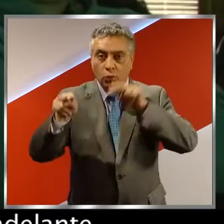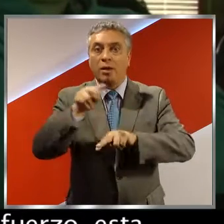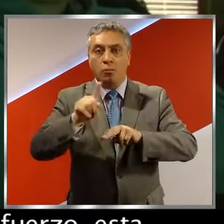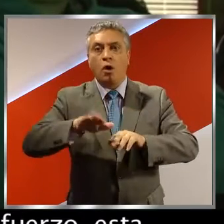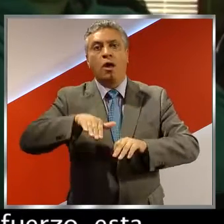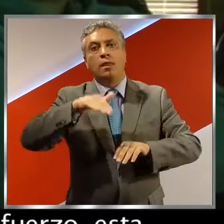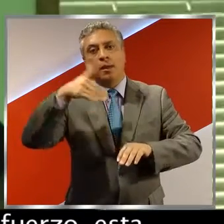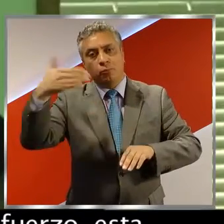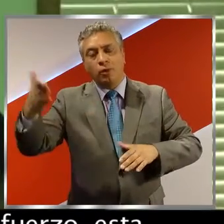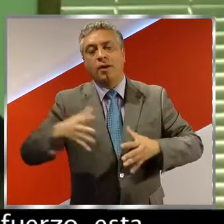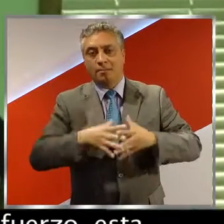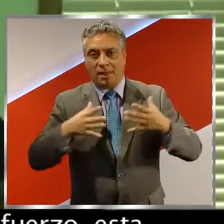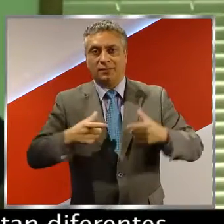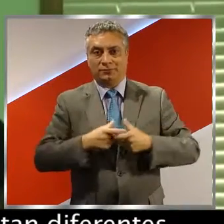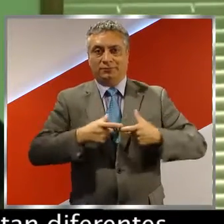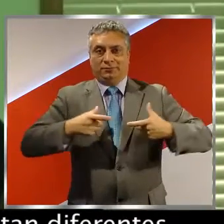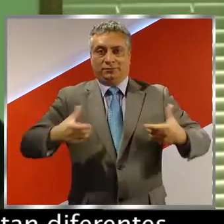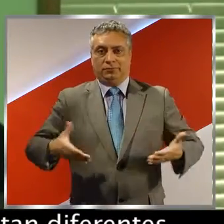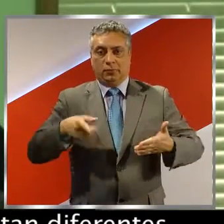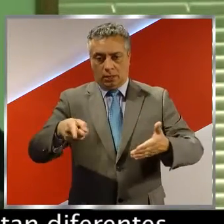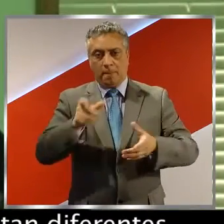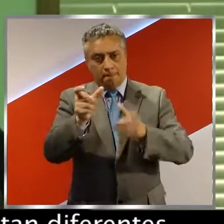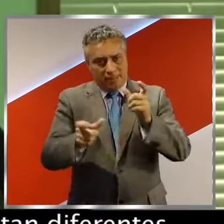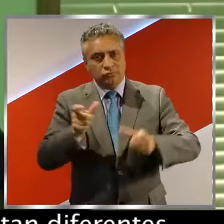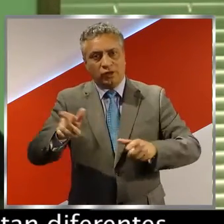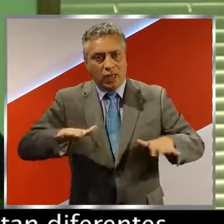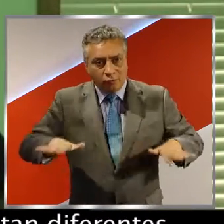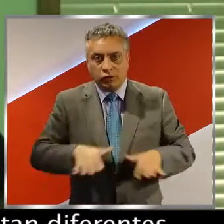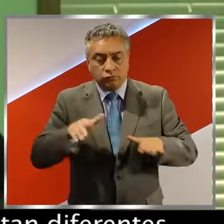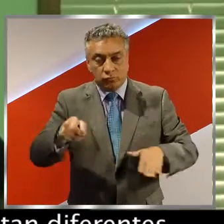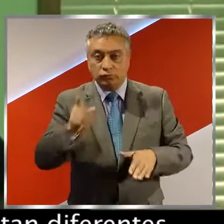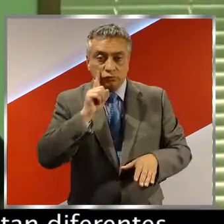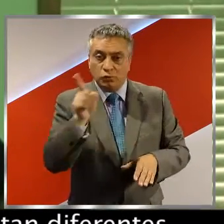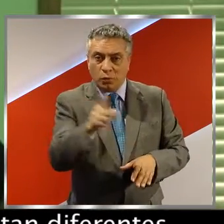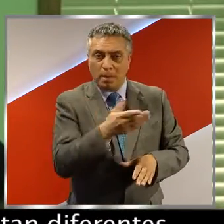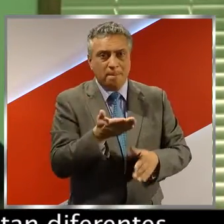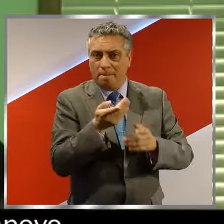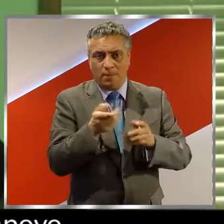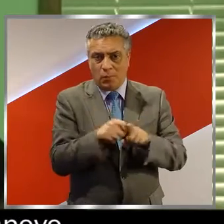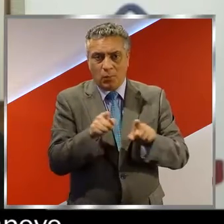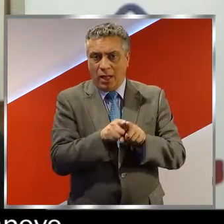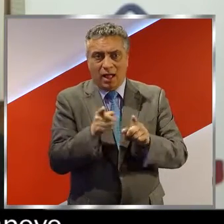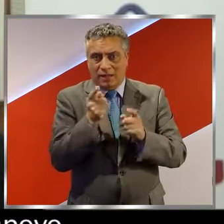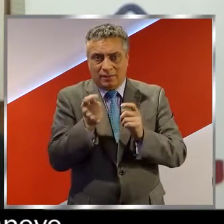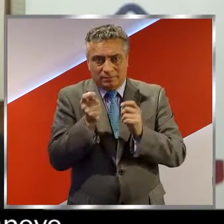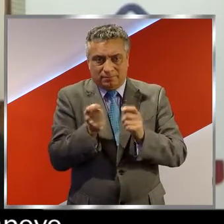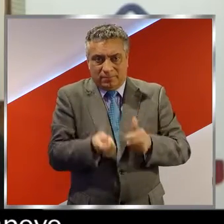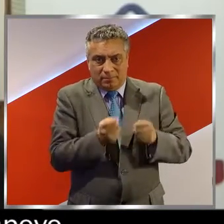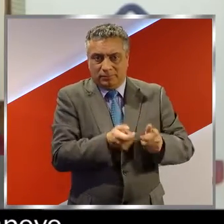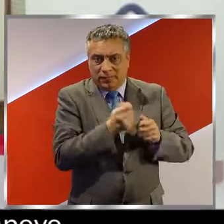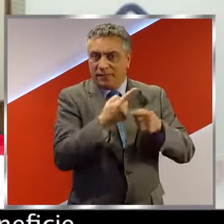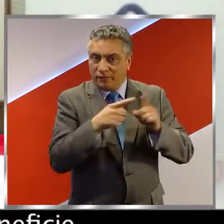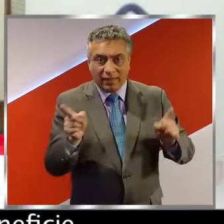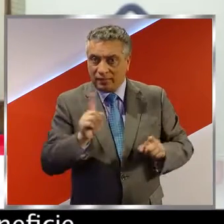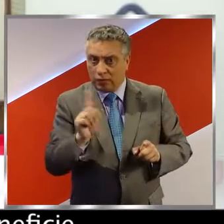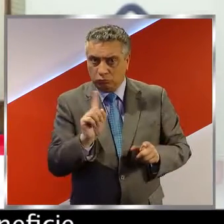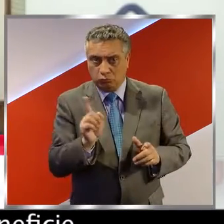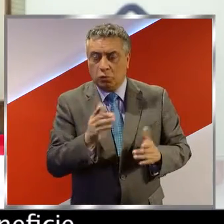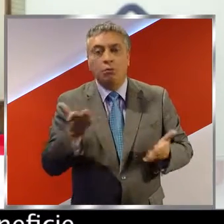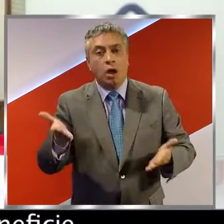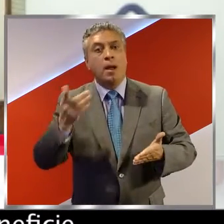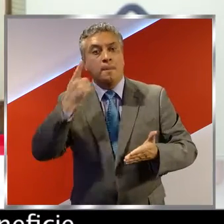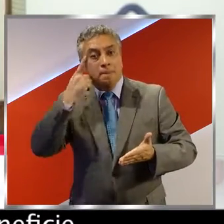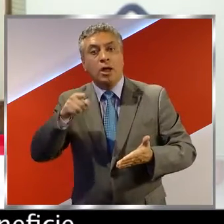adelante con aportar a esta gente de esfuerzo, esta gente que no tiene capacidades tan diferentes, pero sí necesita de un apoyo y